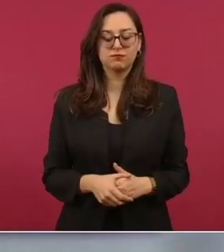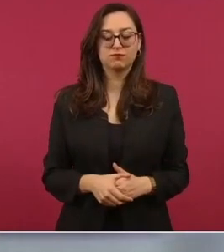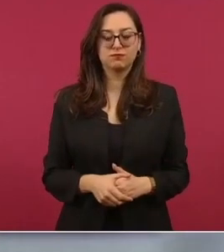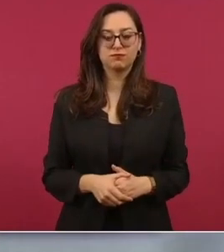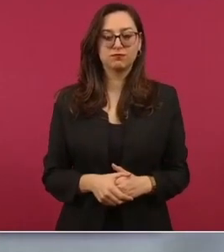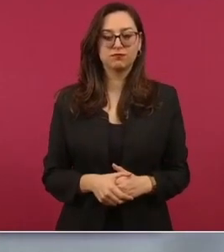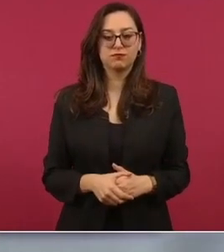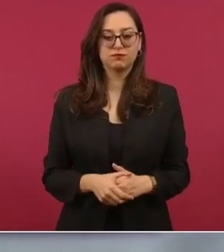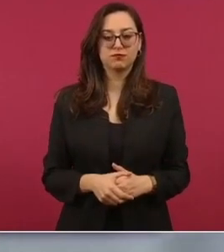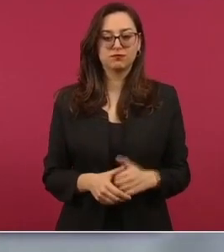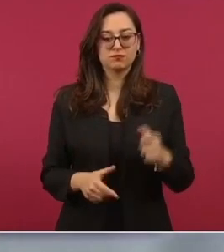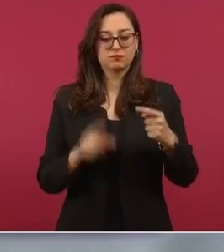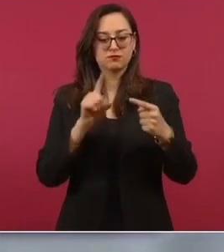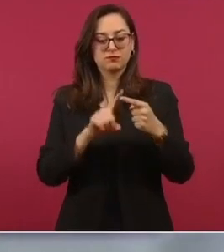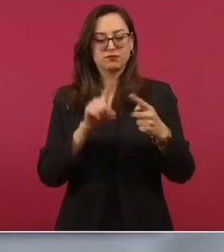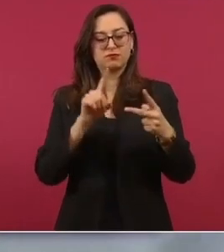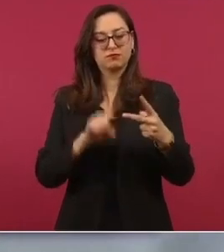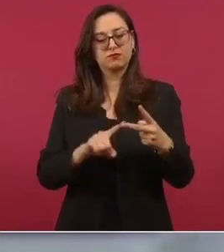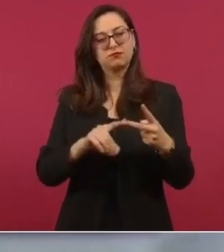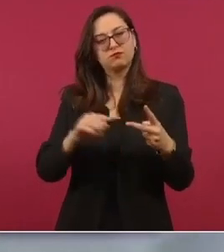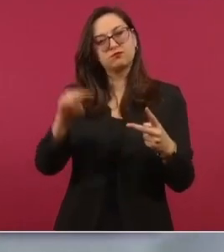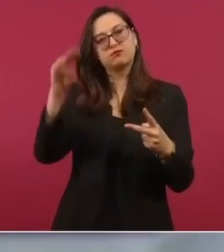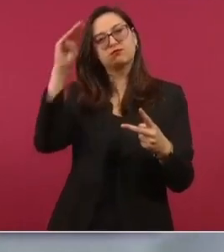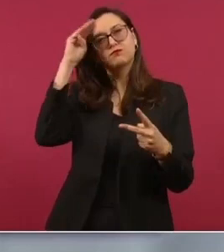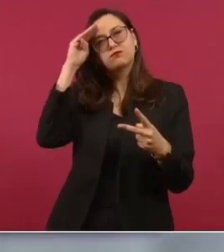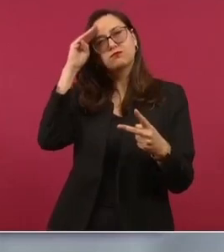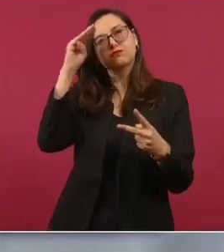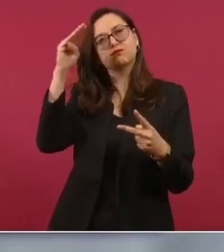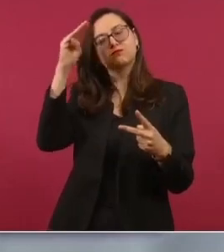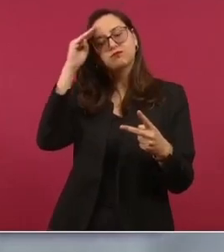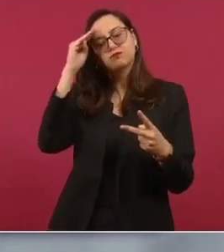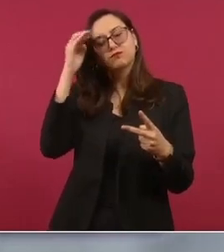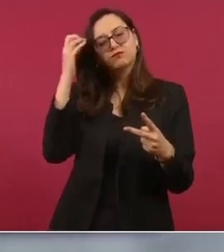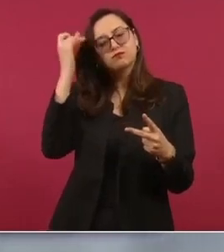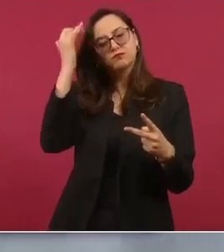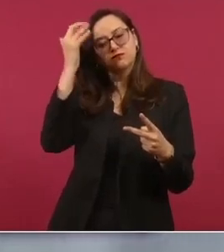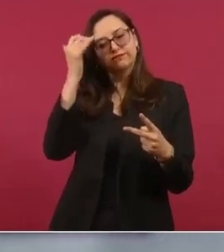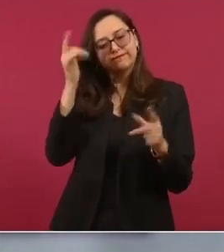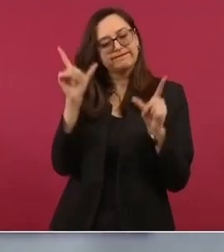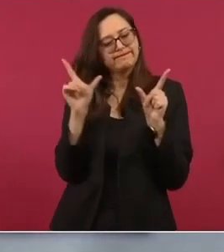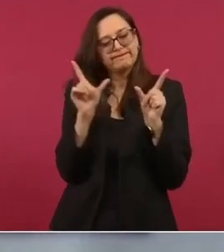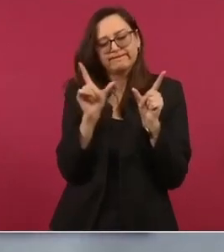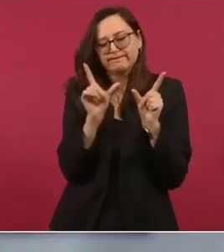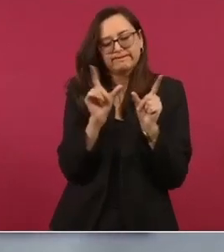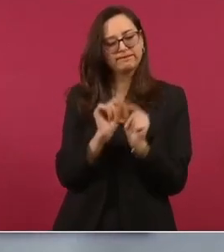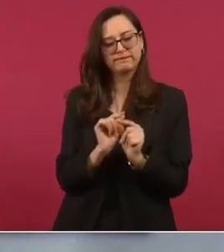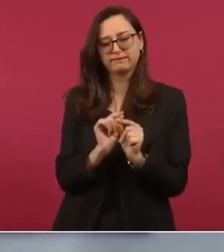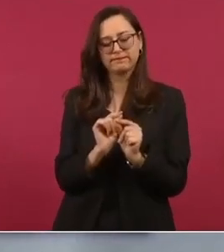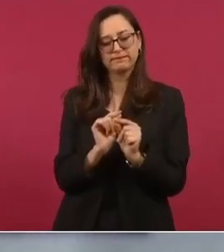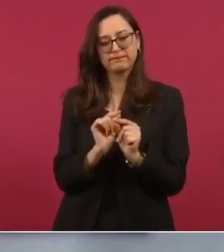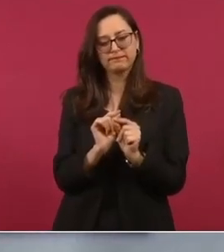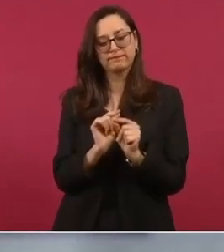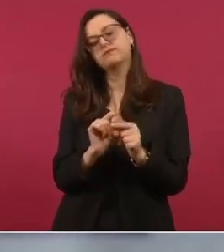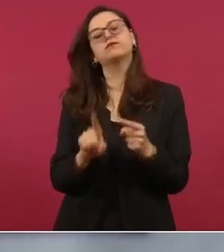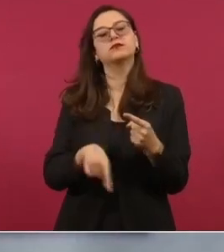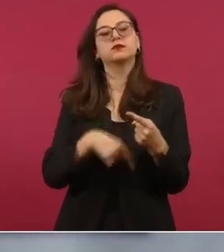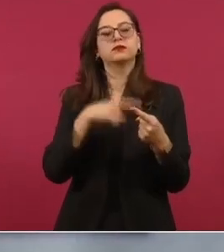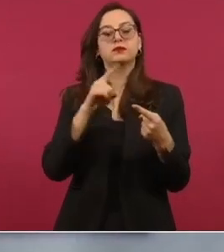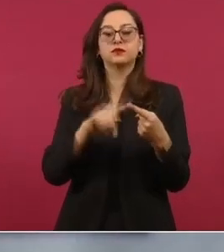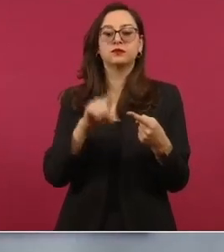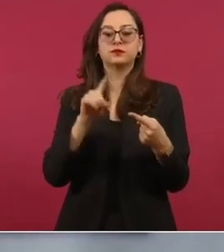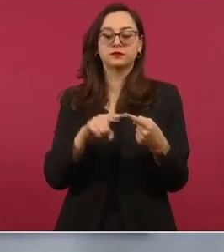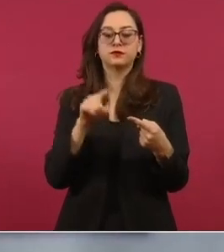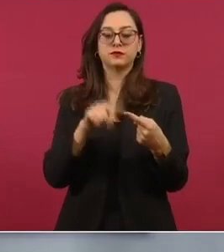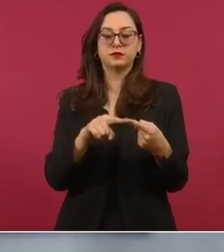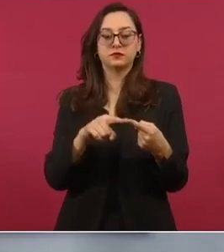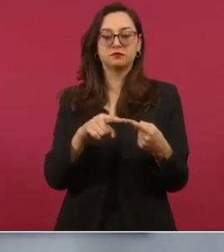Dos reflexiones cortas, breves. Una que me llamó mucho la